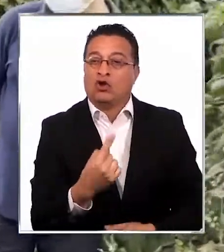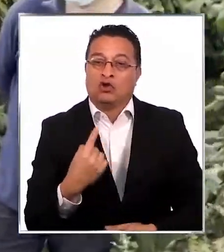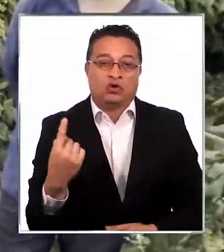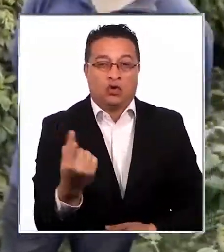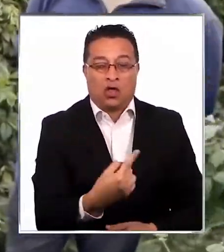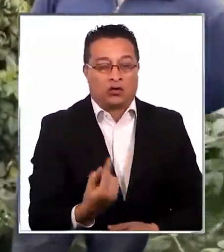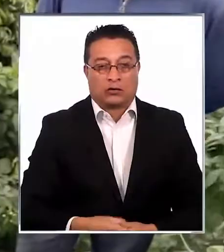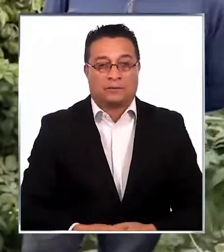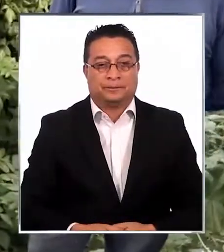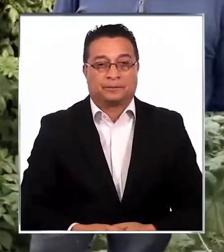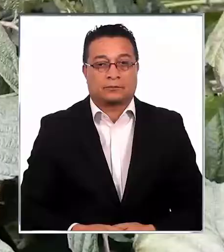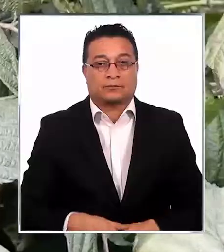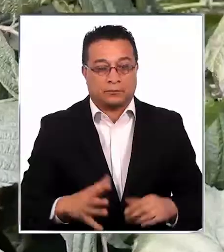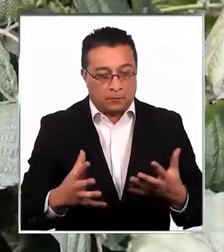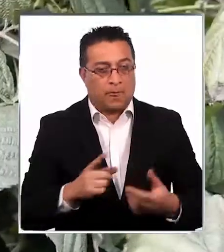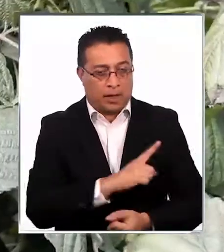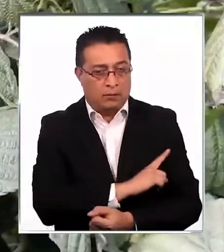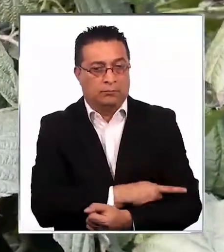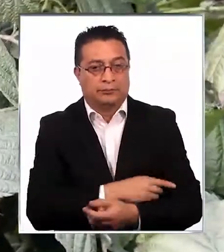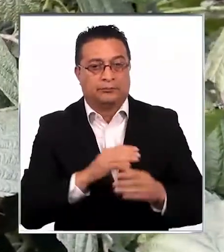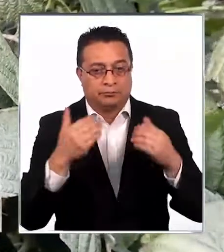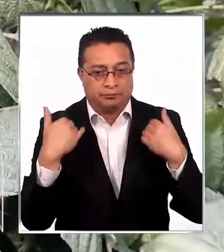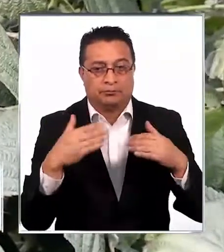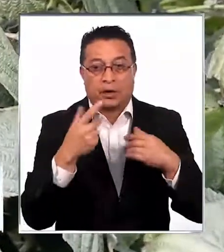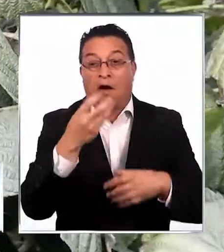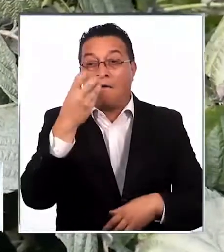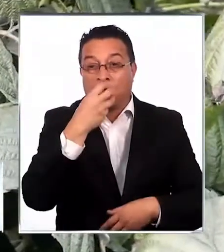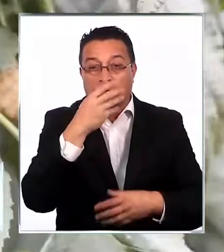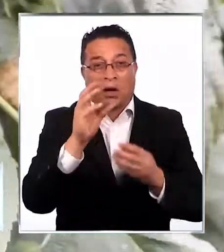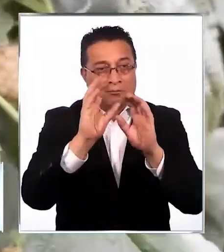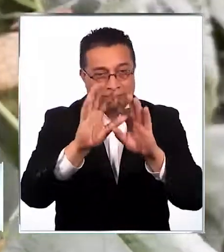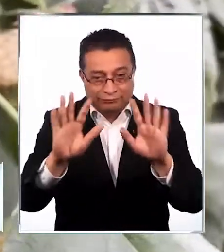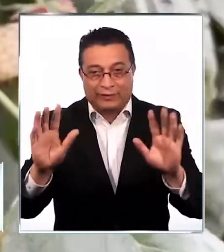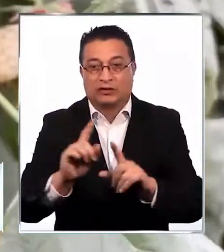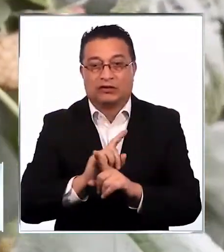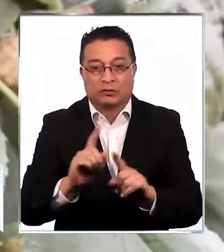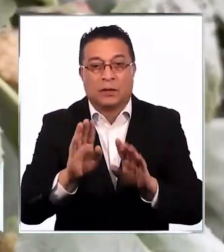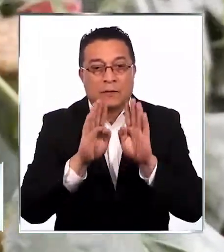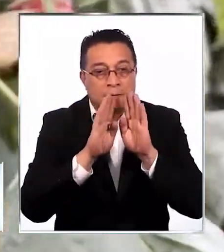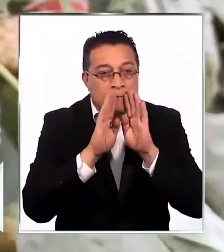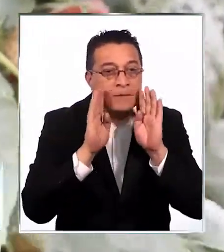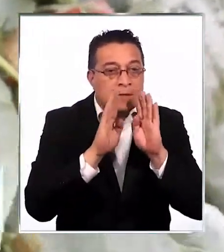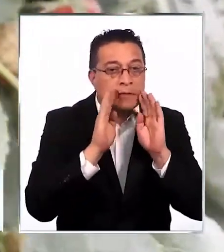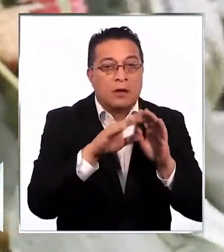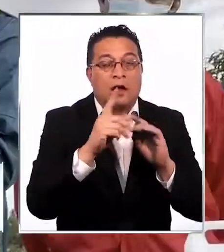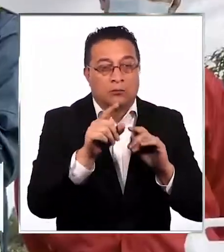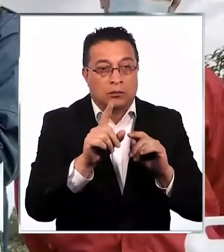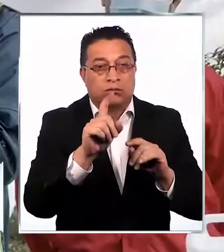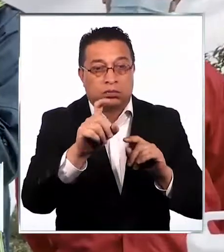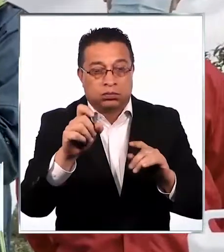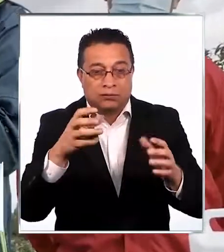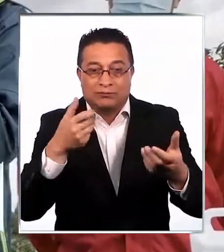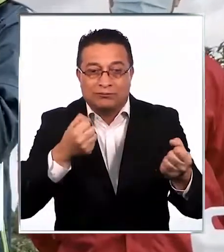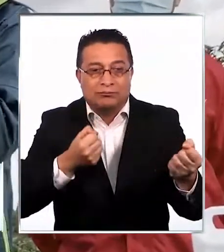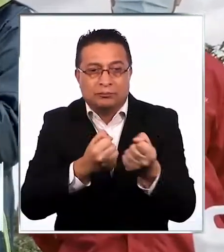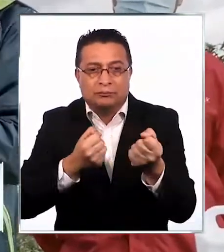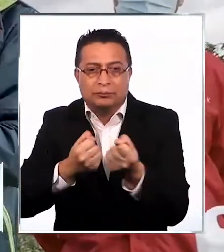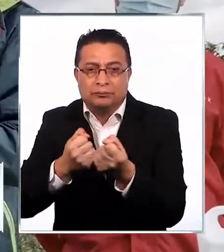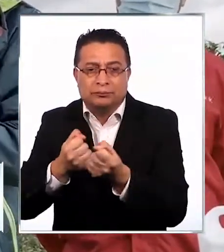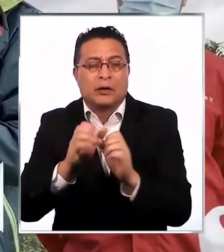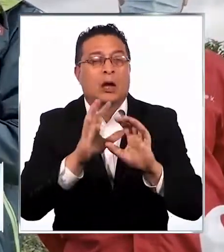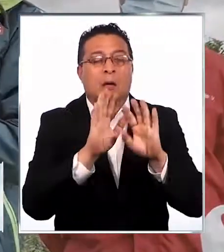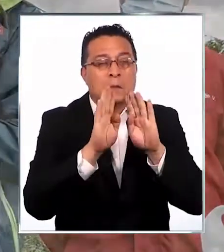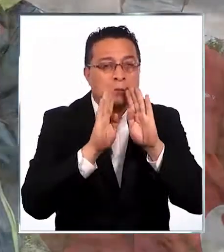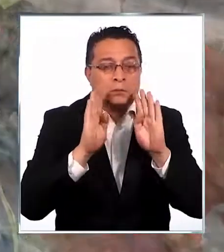Se fortalecen prácticas como no dejar la fruta en las matas, hacer limpieza, aplicar los insecticidas recomendados